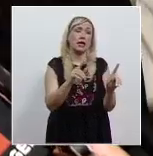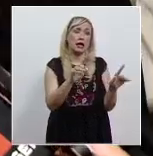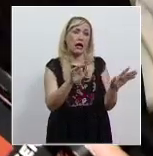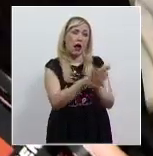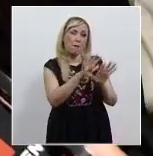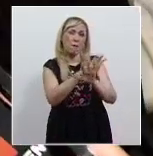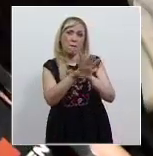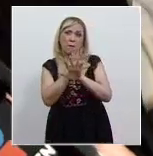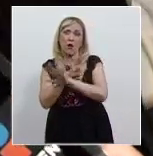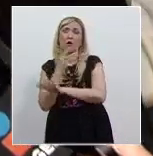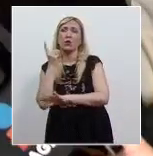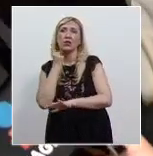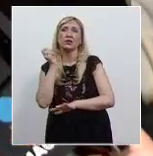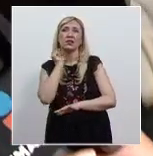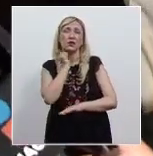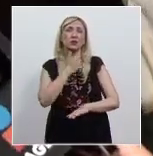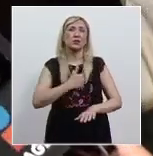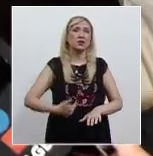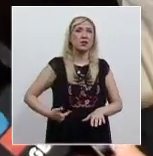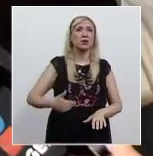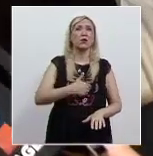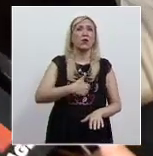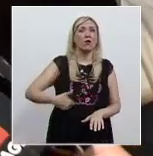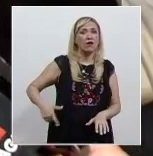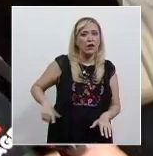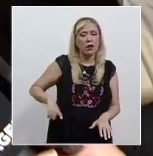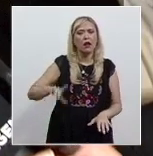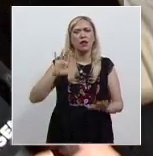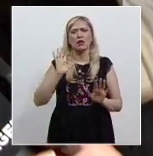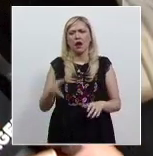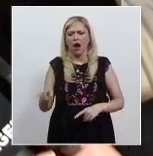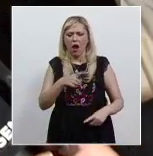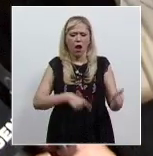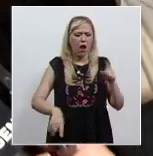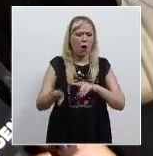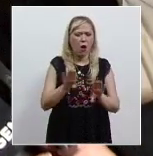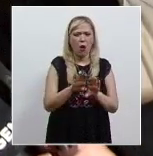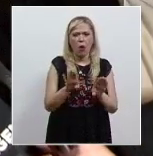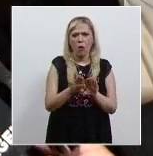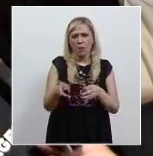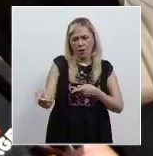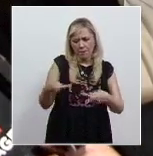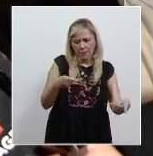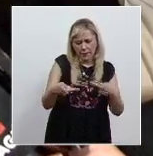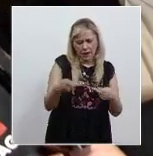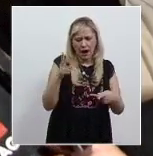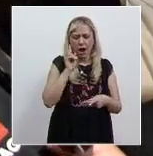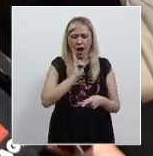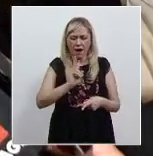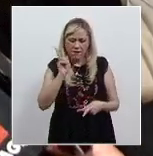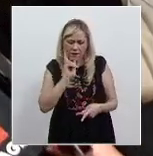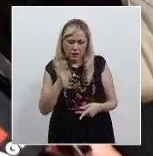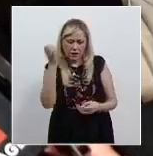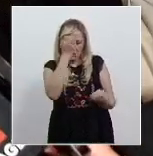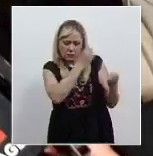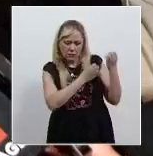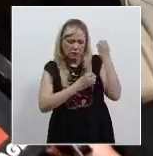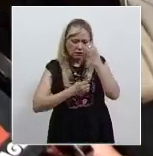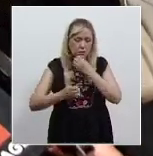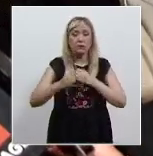Y además hicimos un ejercicio responsable de planeación presupuestal para 2024.